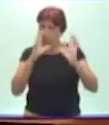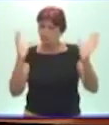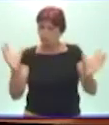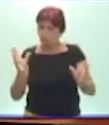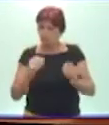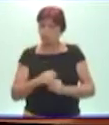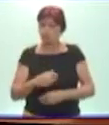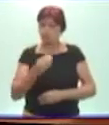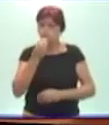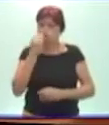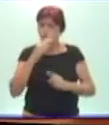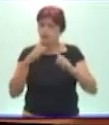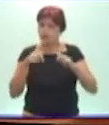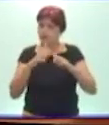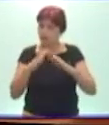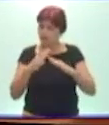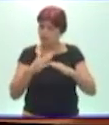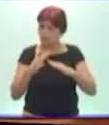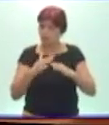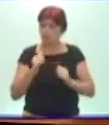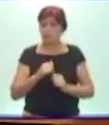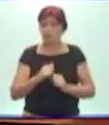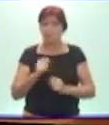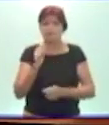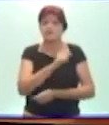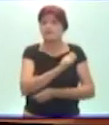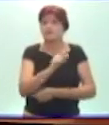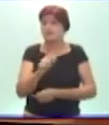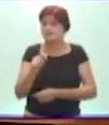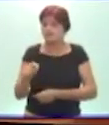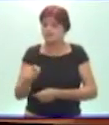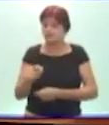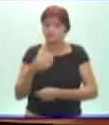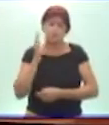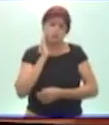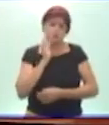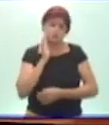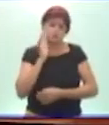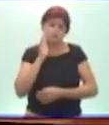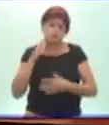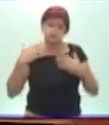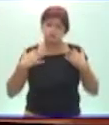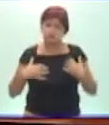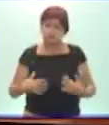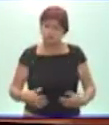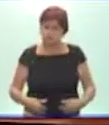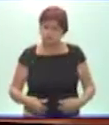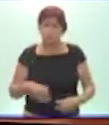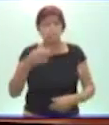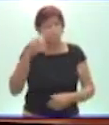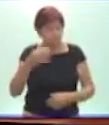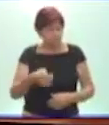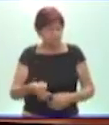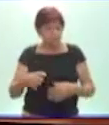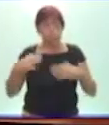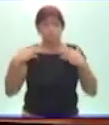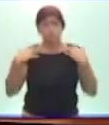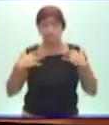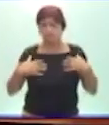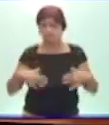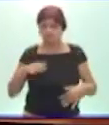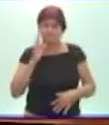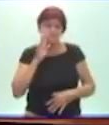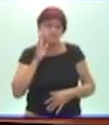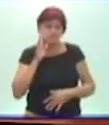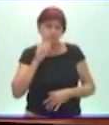mucha paciencia enseñarlos. Hay que se ensucian, es verdad que se ensucian, es verdad que a veces sin querer en la